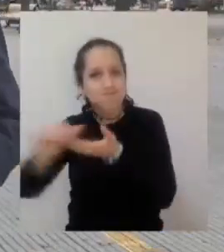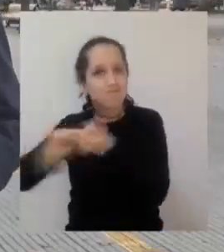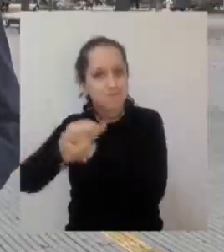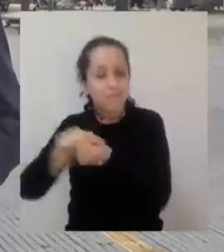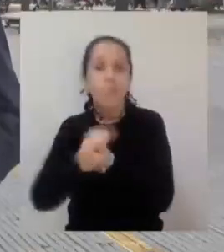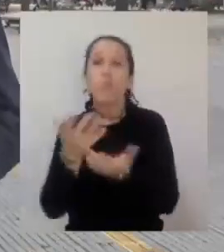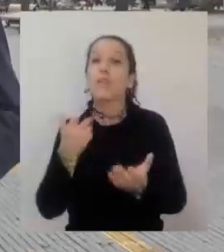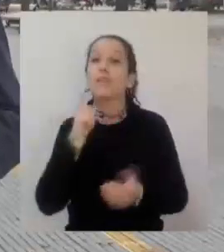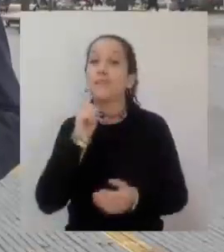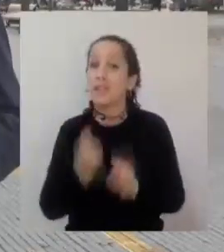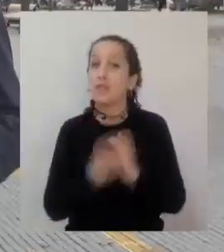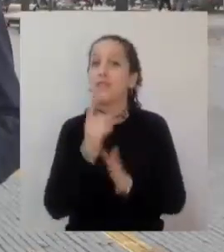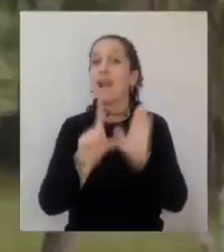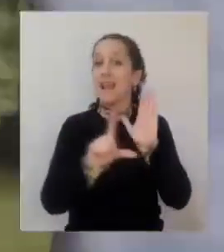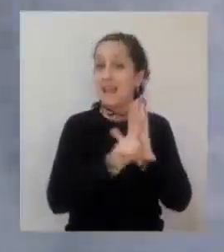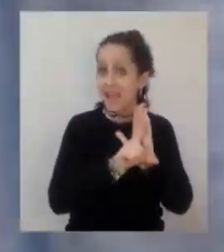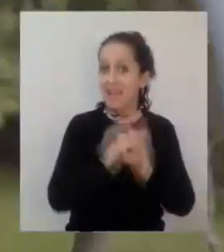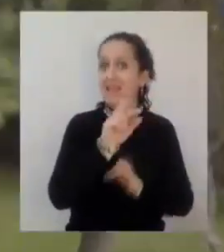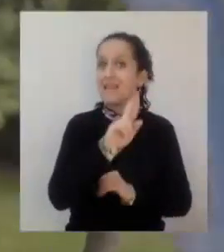Ley REP.